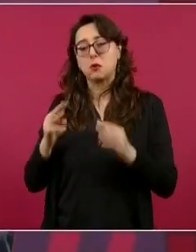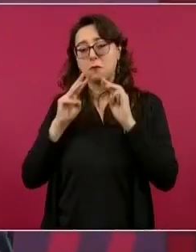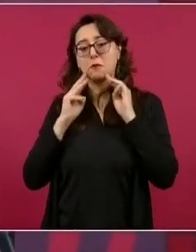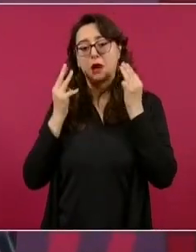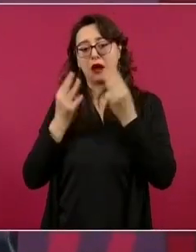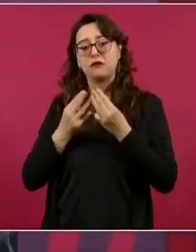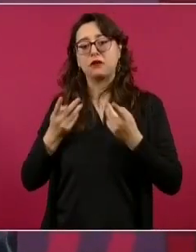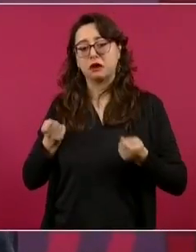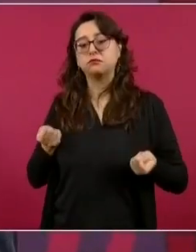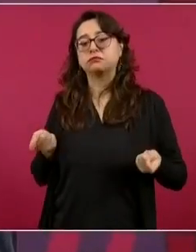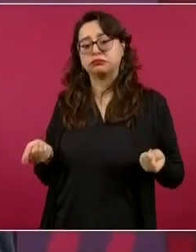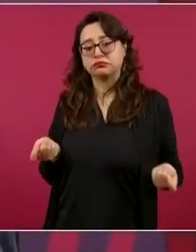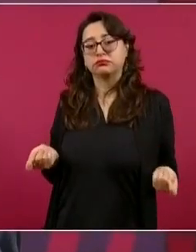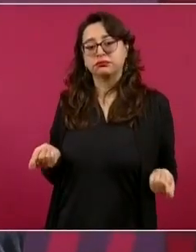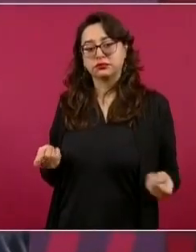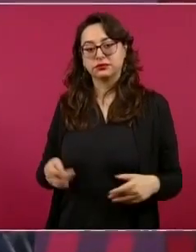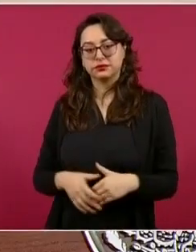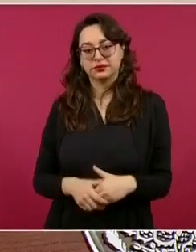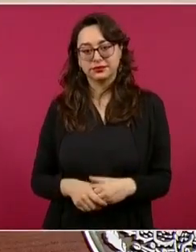dominadas por el narco.